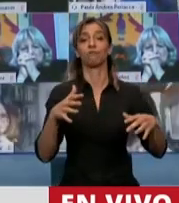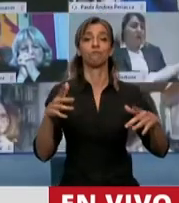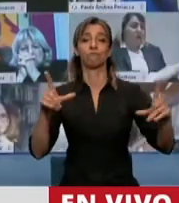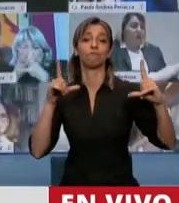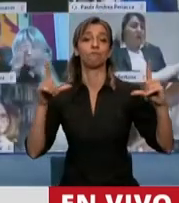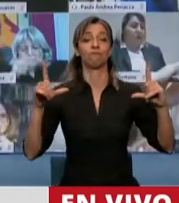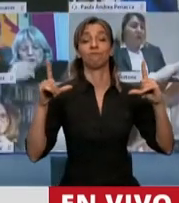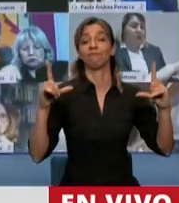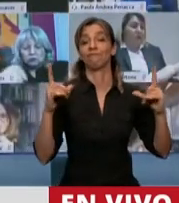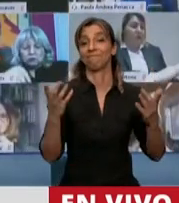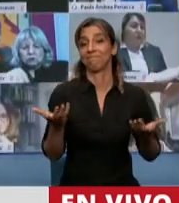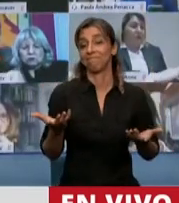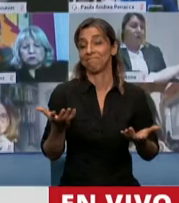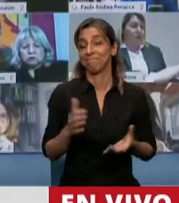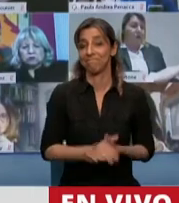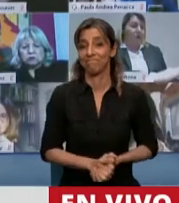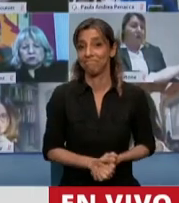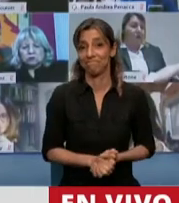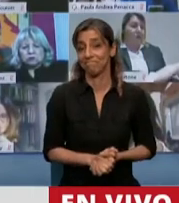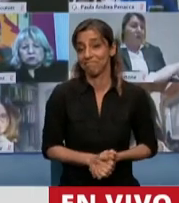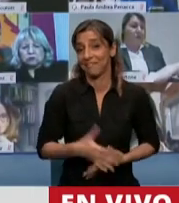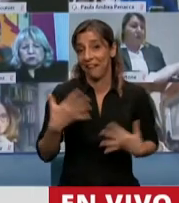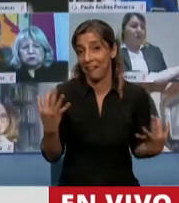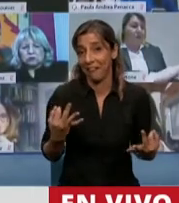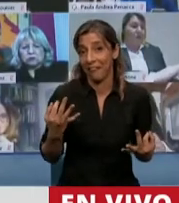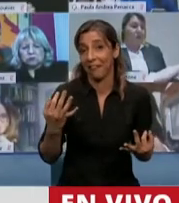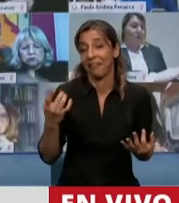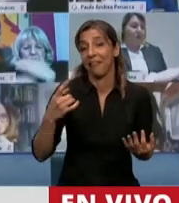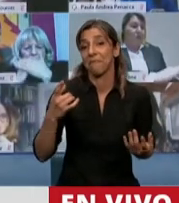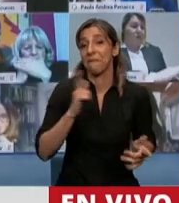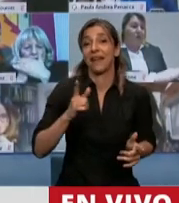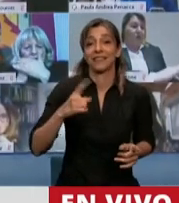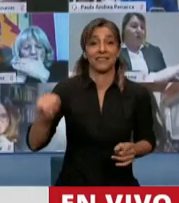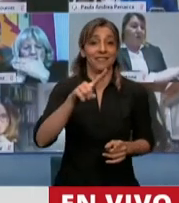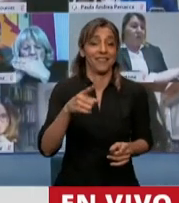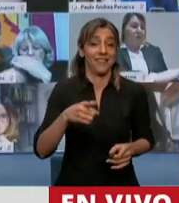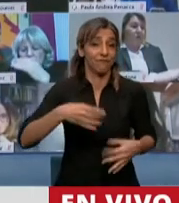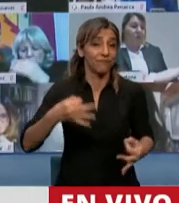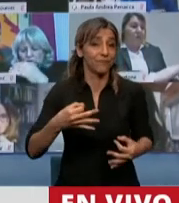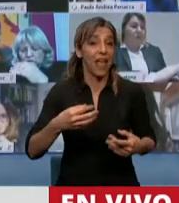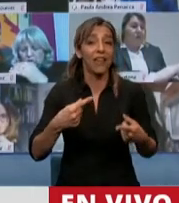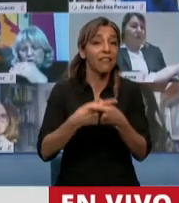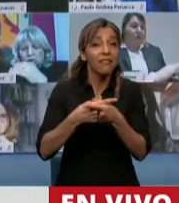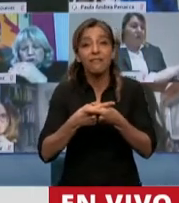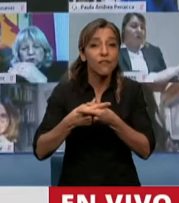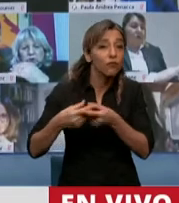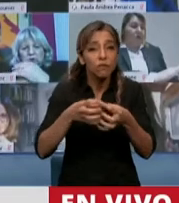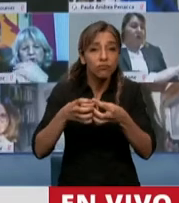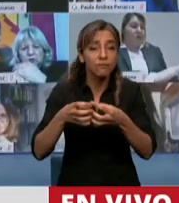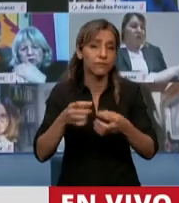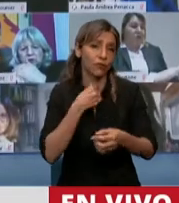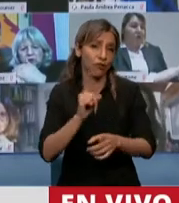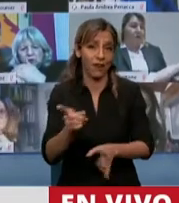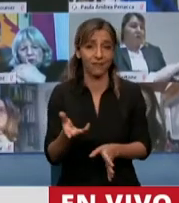se le escapa que lo que realmente no quieren hacer es discutir que funcione el Congreso, que sancionemos